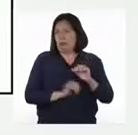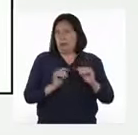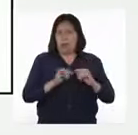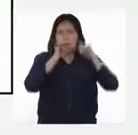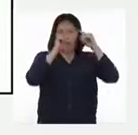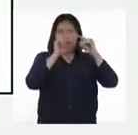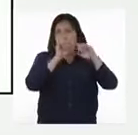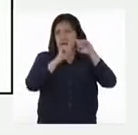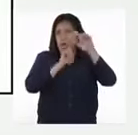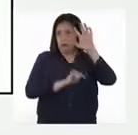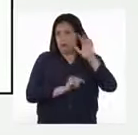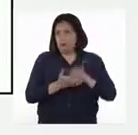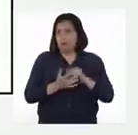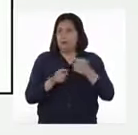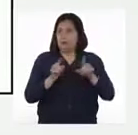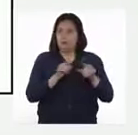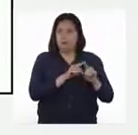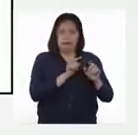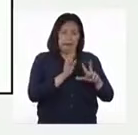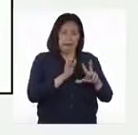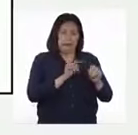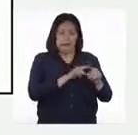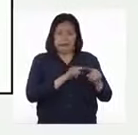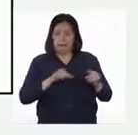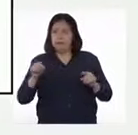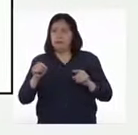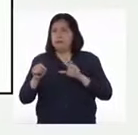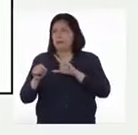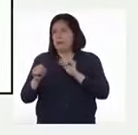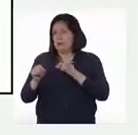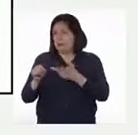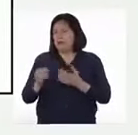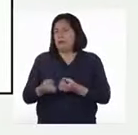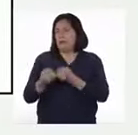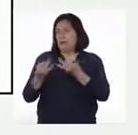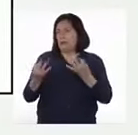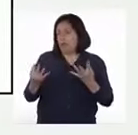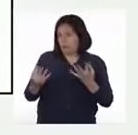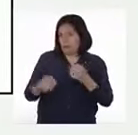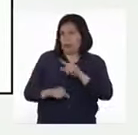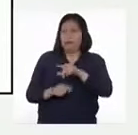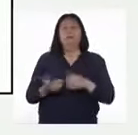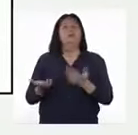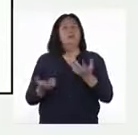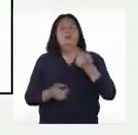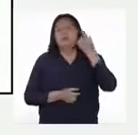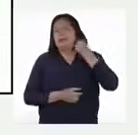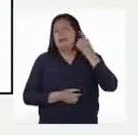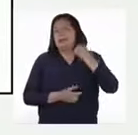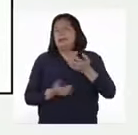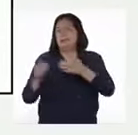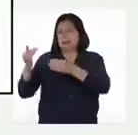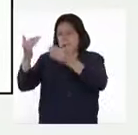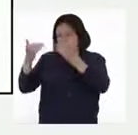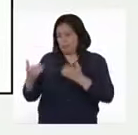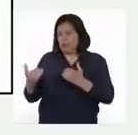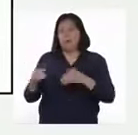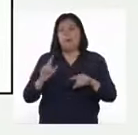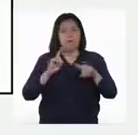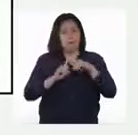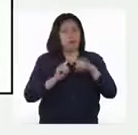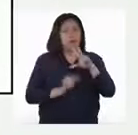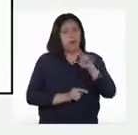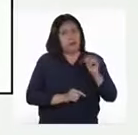arriba como abajo. Así, uno por 30 me dio 30, que es el número de vicuñas etiquetadas. Y abajo, 15 por